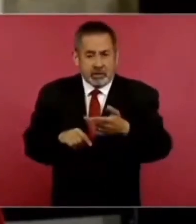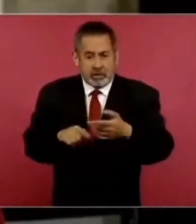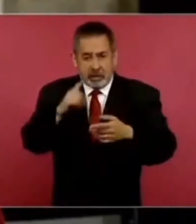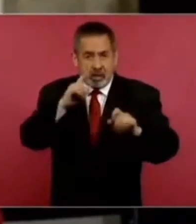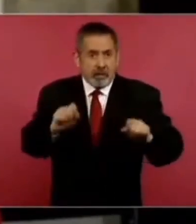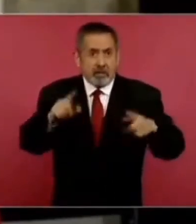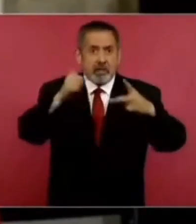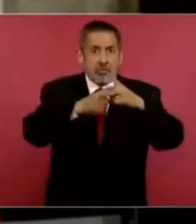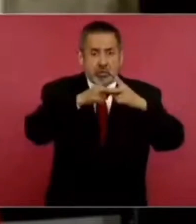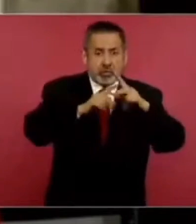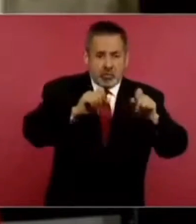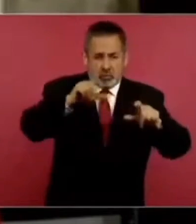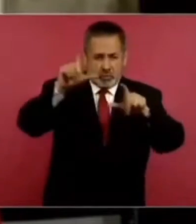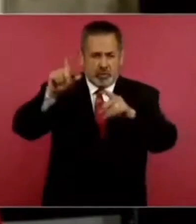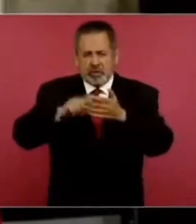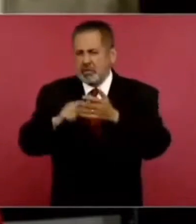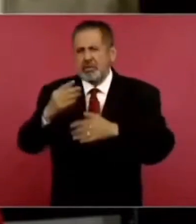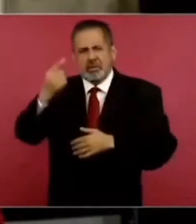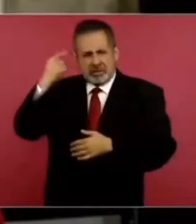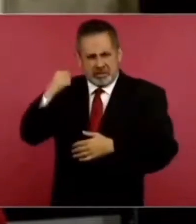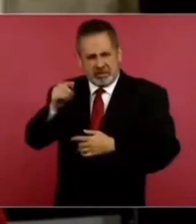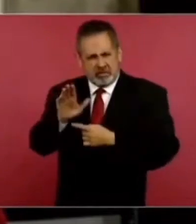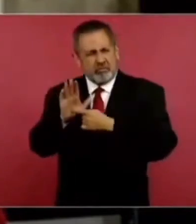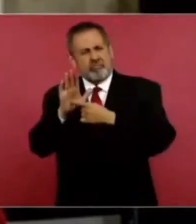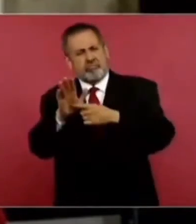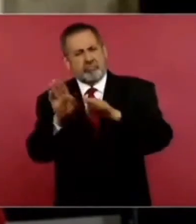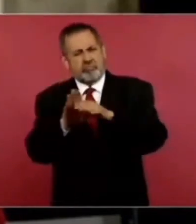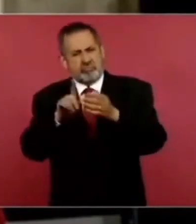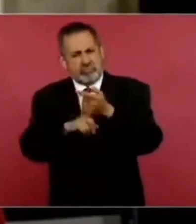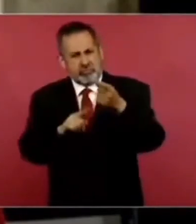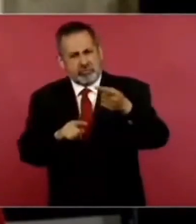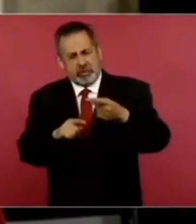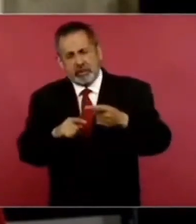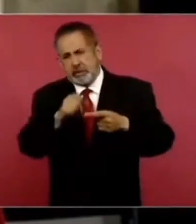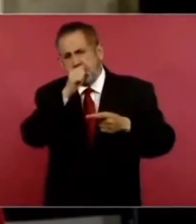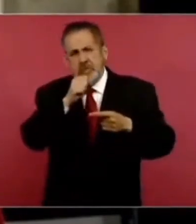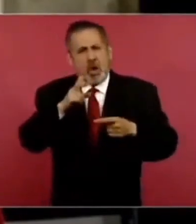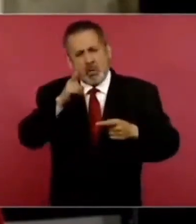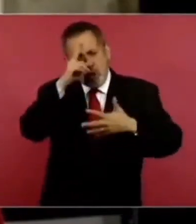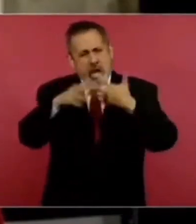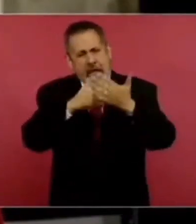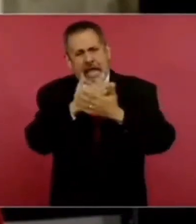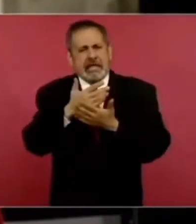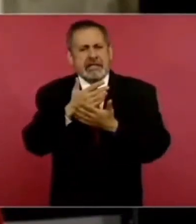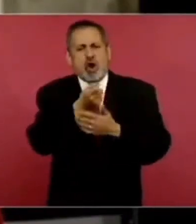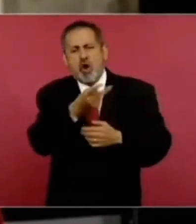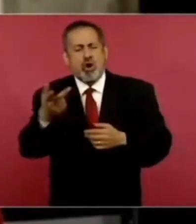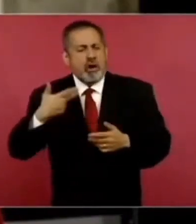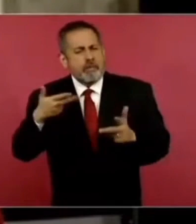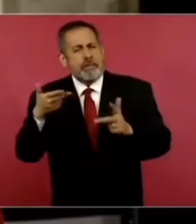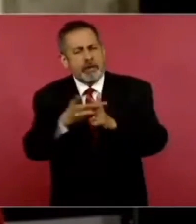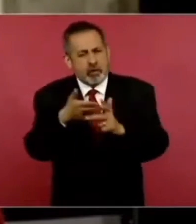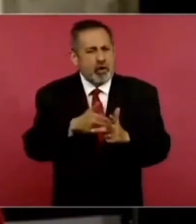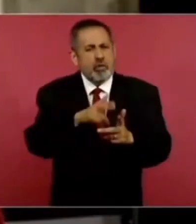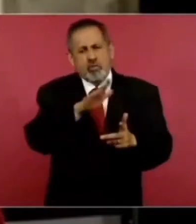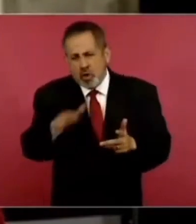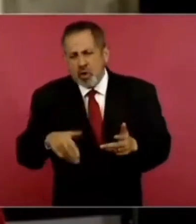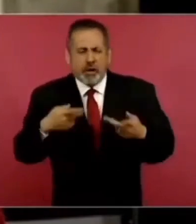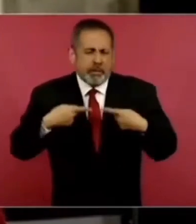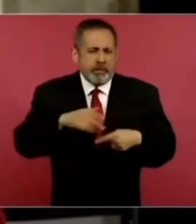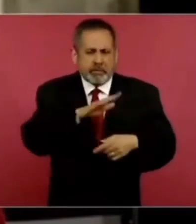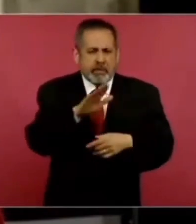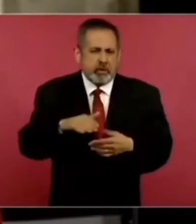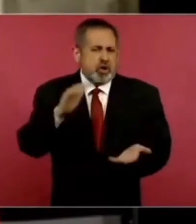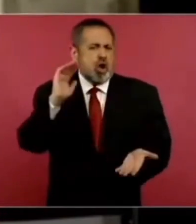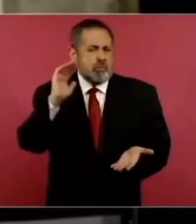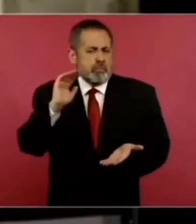usted saca las gráficas, por ejemplo, la vez pasada, si los índices de violencia o de ejecutados o de personas que perdieron la vida,